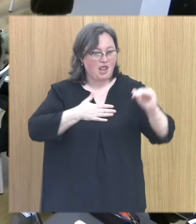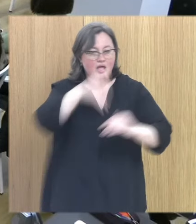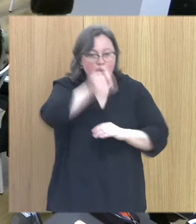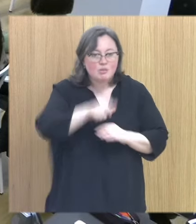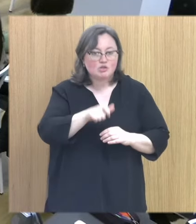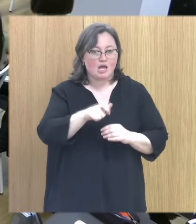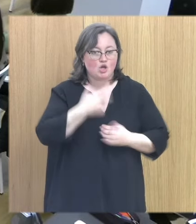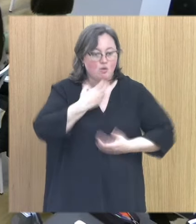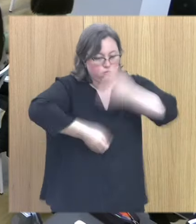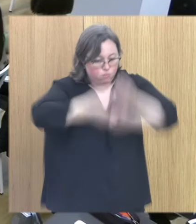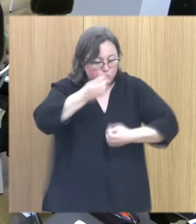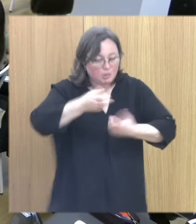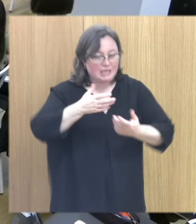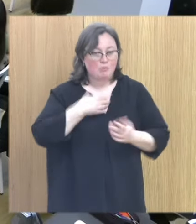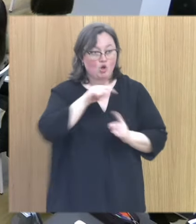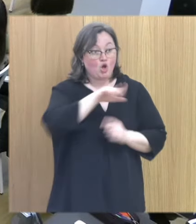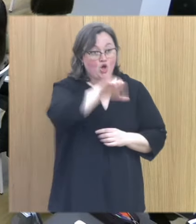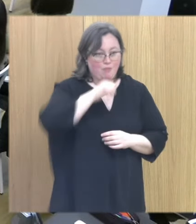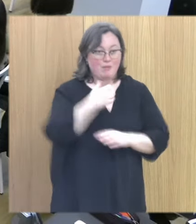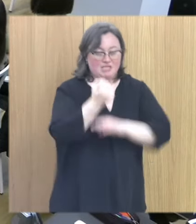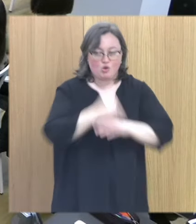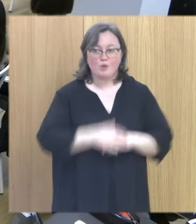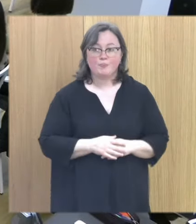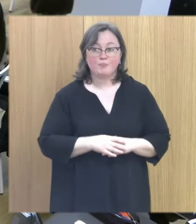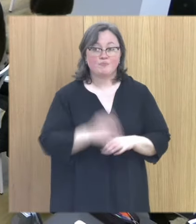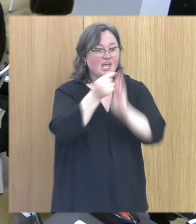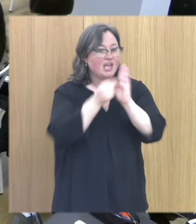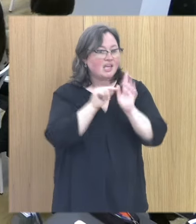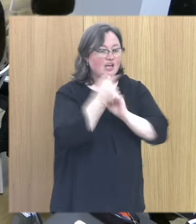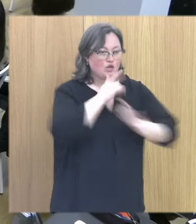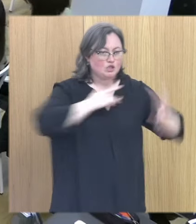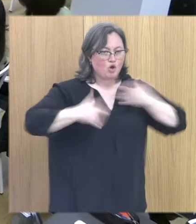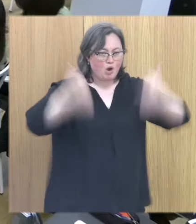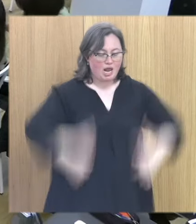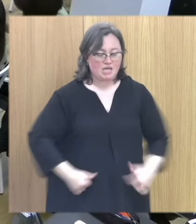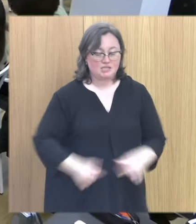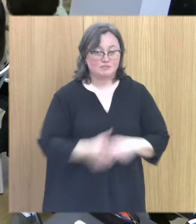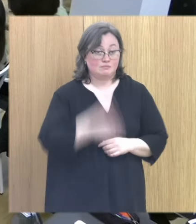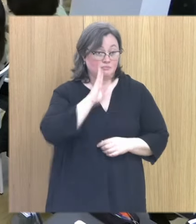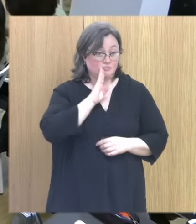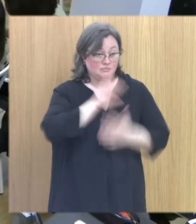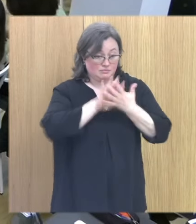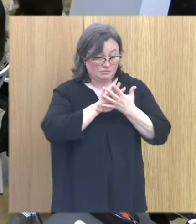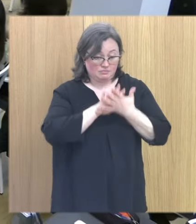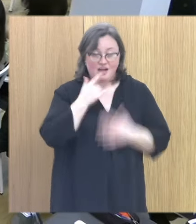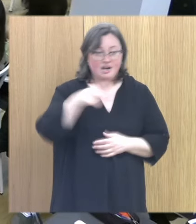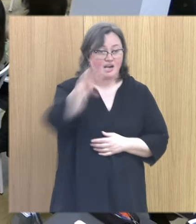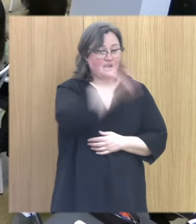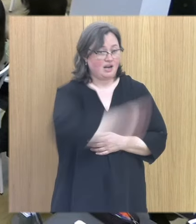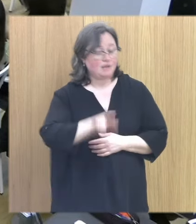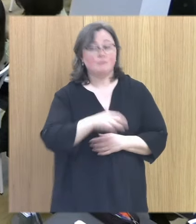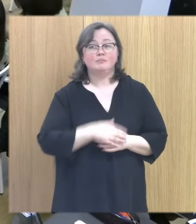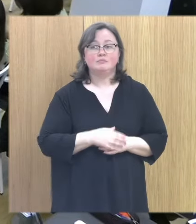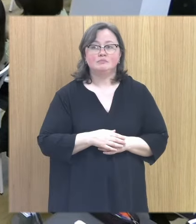a la que yo pueda recurrir y apoyarme indicadores corporales lo he dicho antes y lo repito